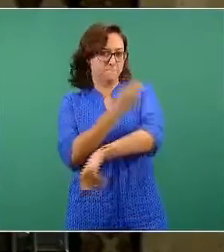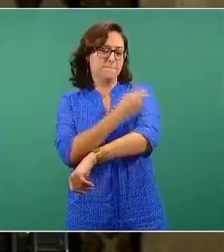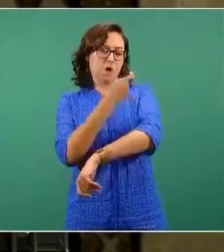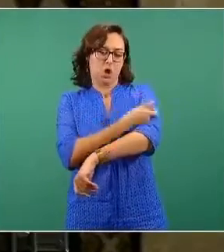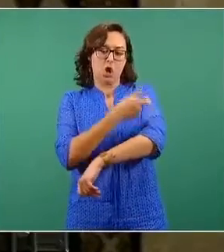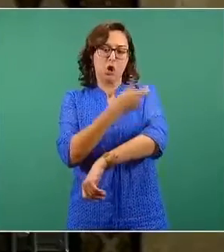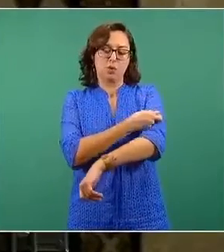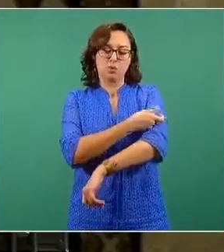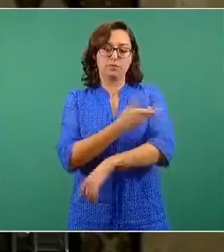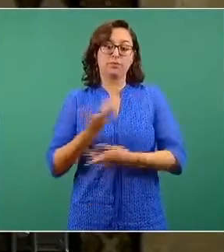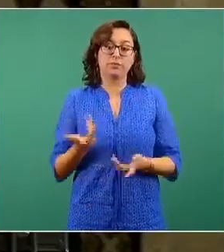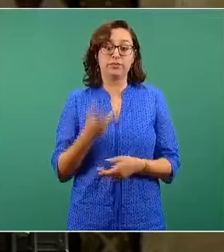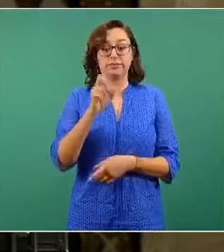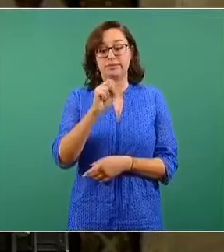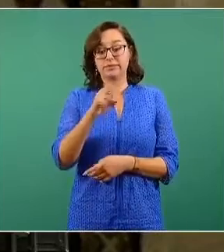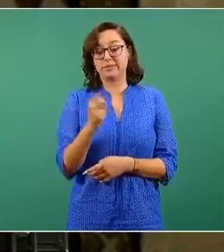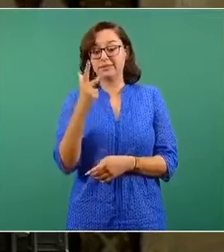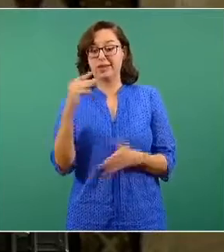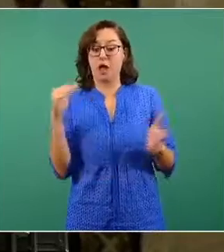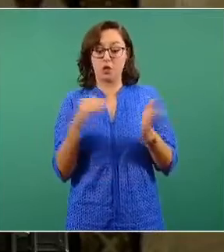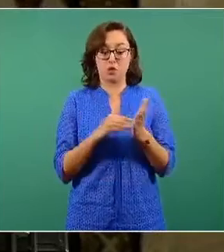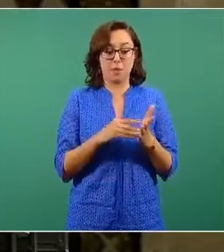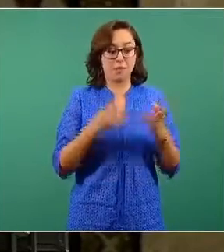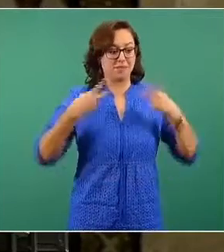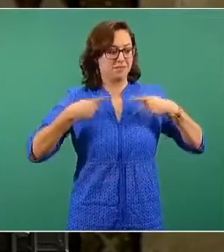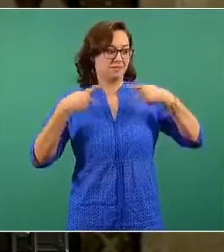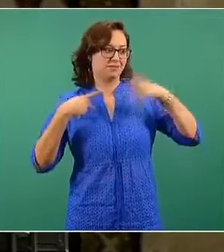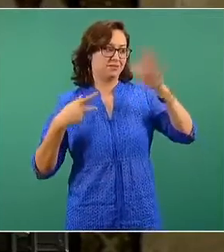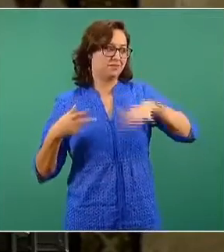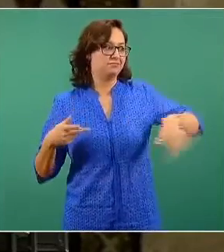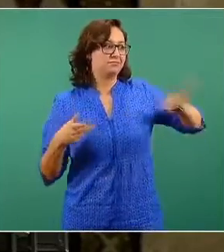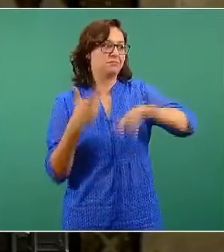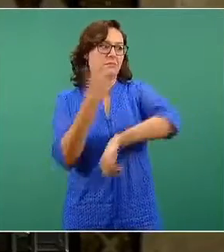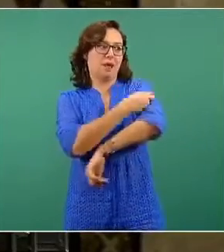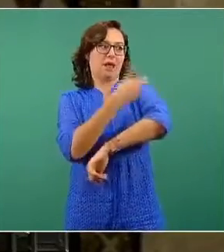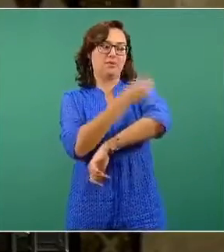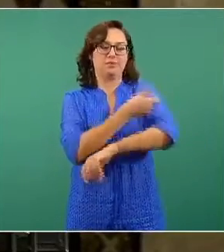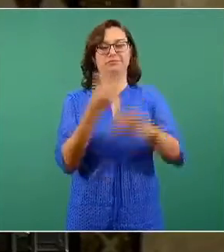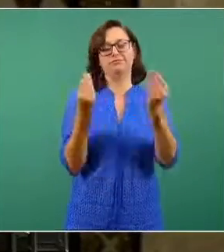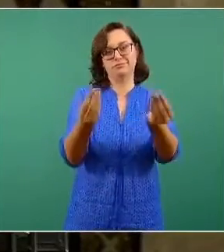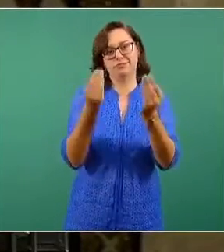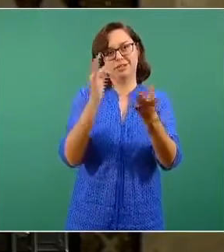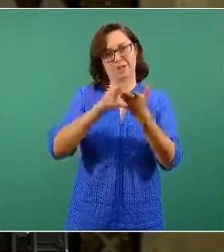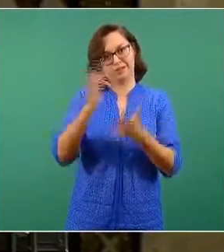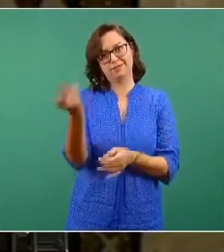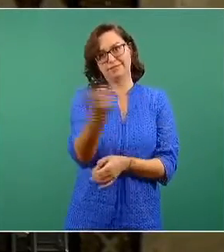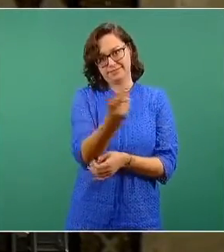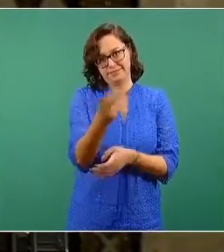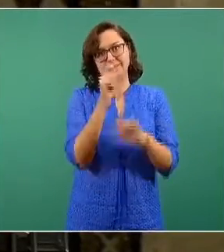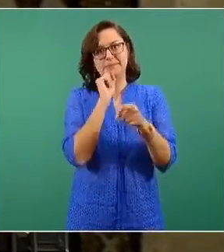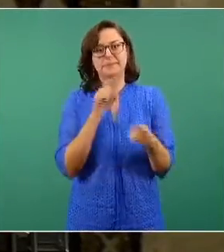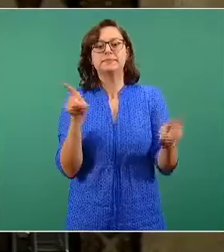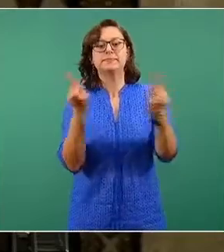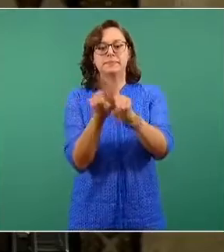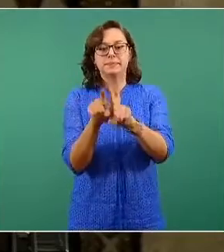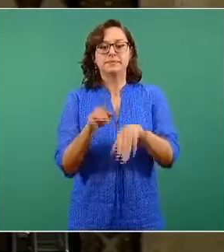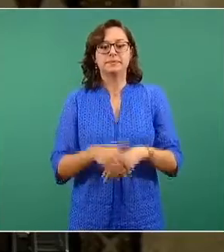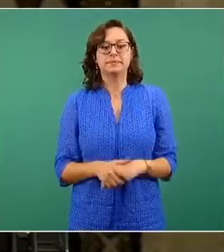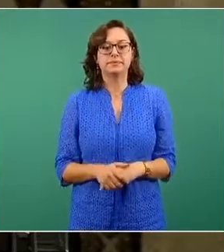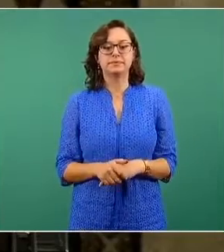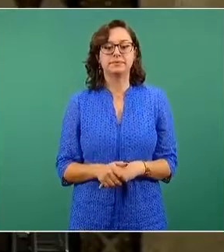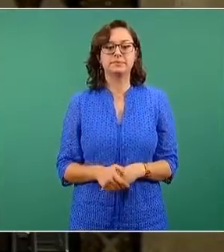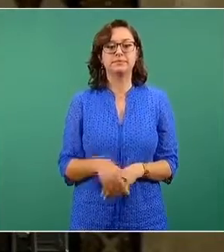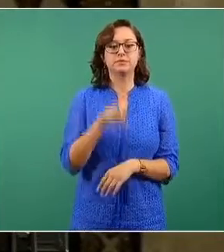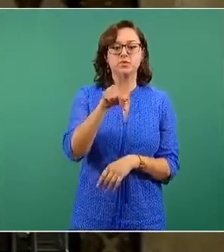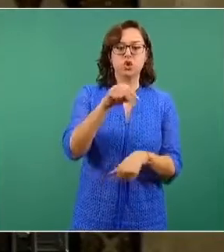mil razones para darles el agradecimiento. Entonces, muchas gracias. Y bueno, en relación con esto, al